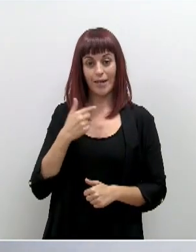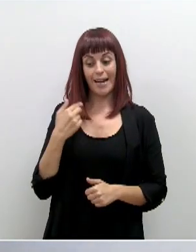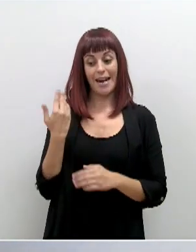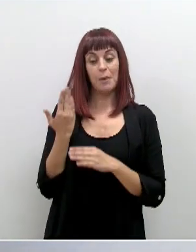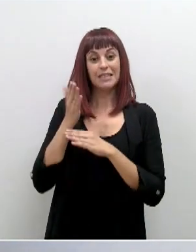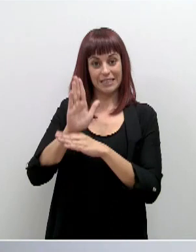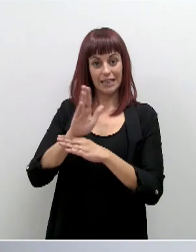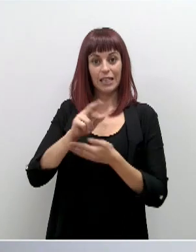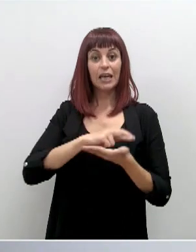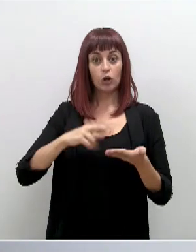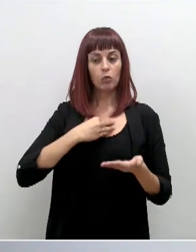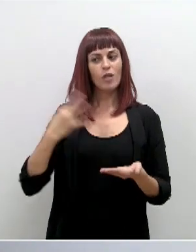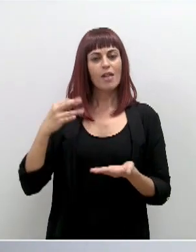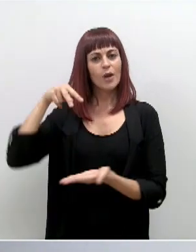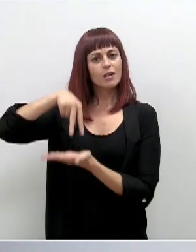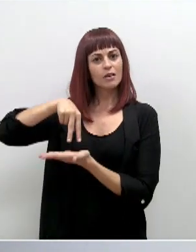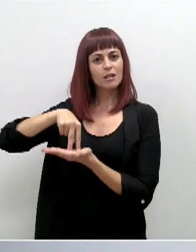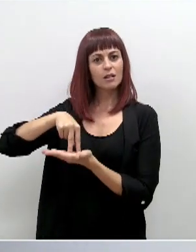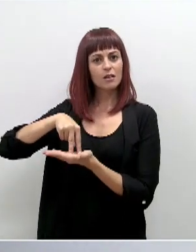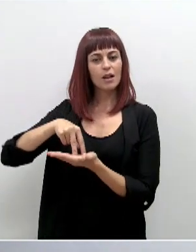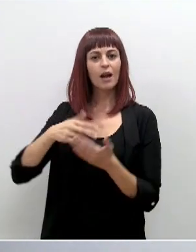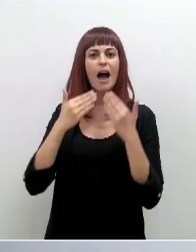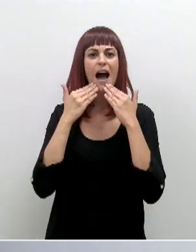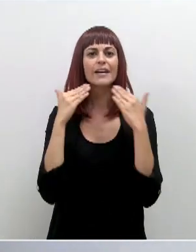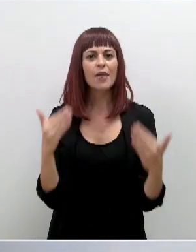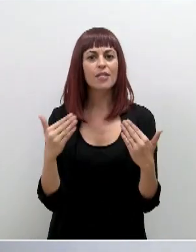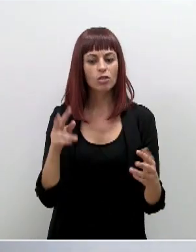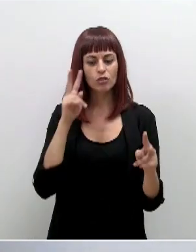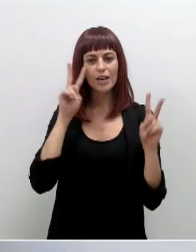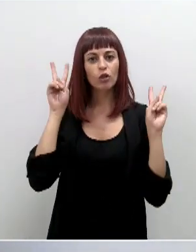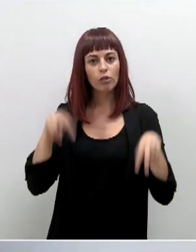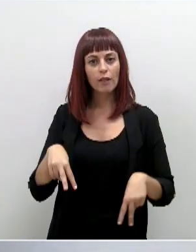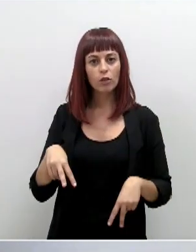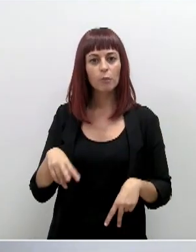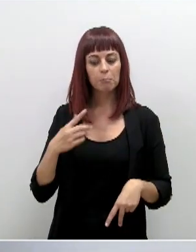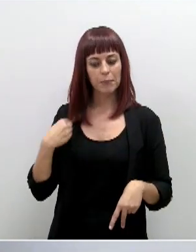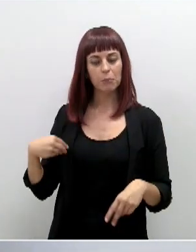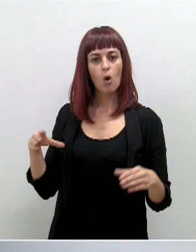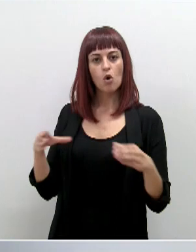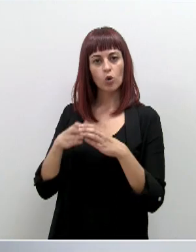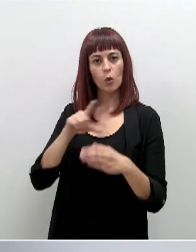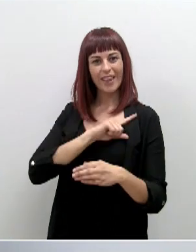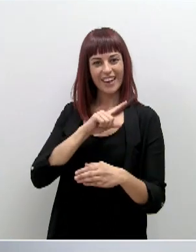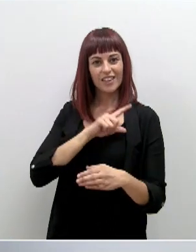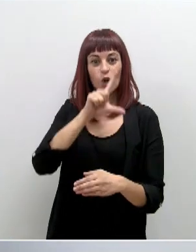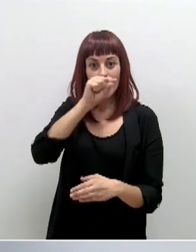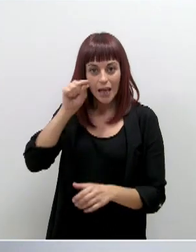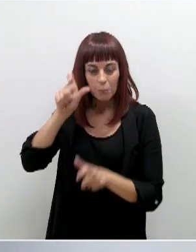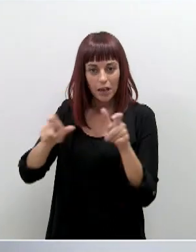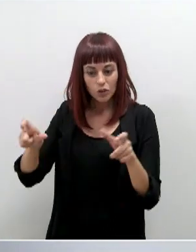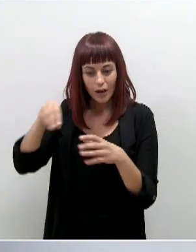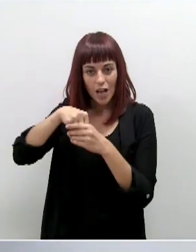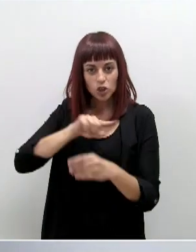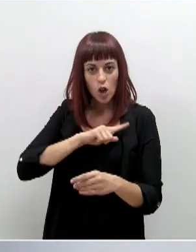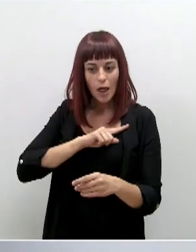de Murcia debía estar agradeciendo y reconociendo principalmente al Ejército y a esos 100 soldados la labor